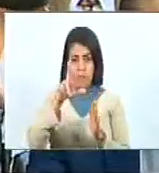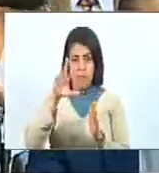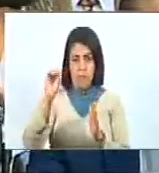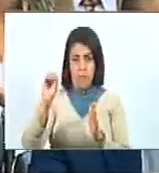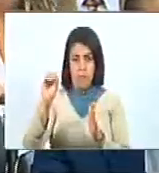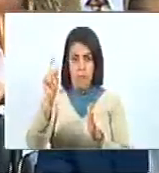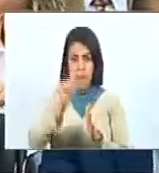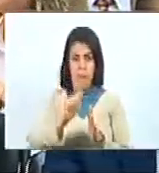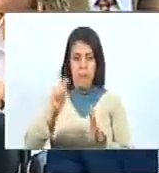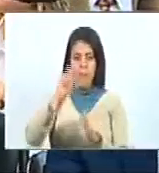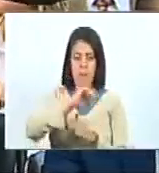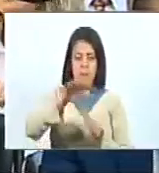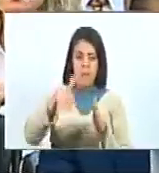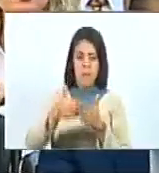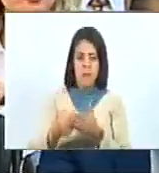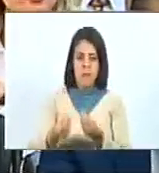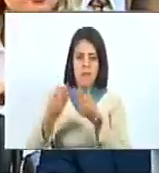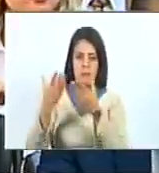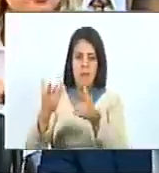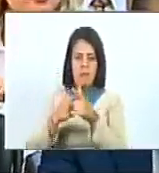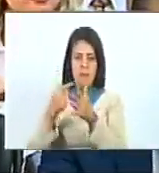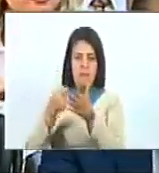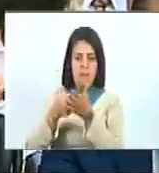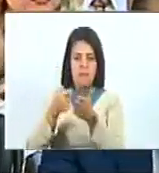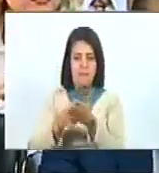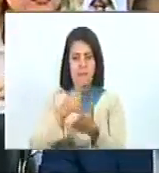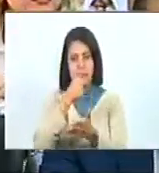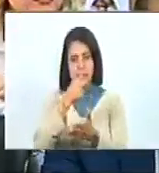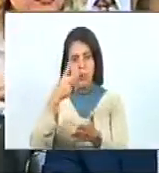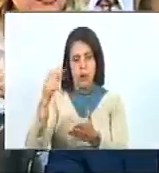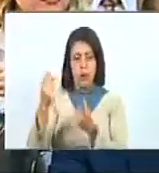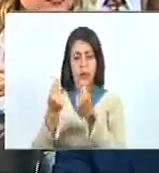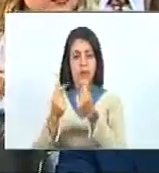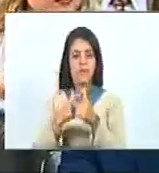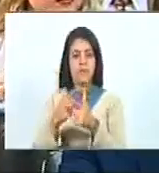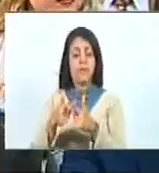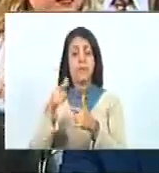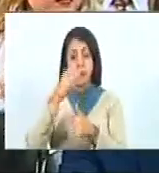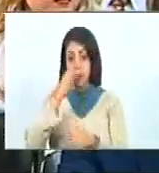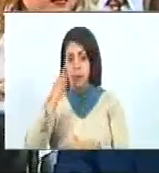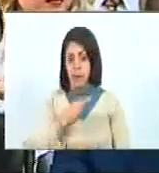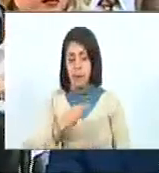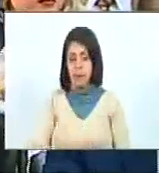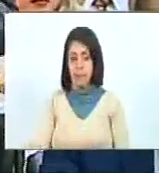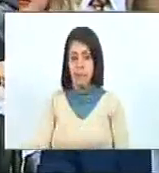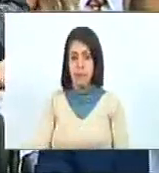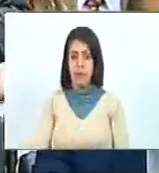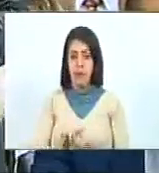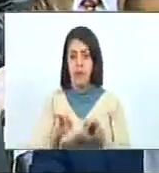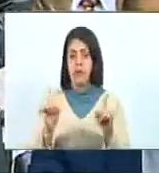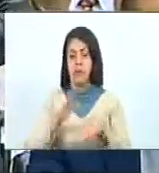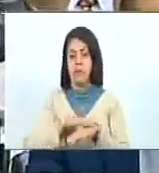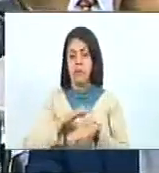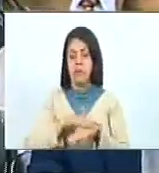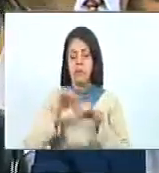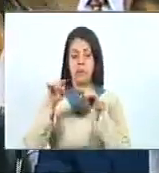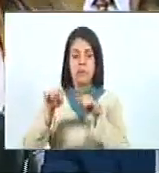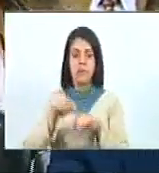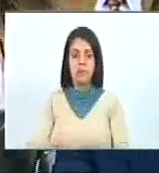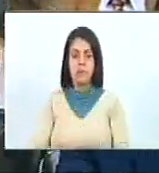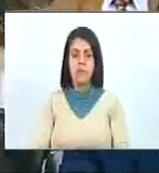mensuales a todo aquel que recibe el subsidio de los 120 bolívares. Ese es el precio real. Pero ¿qué está sucediendo allí?